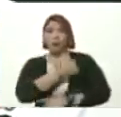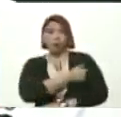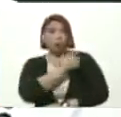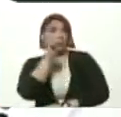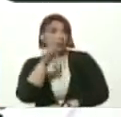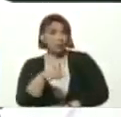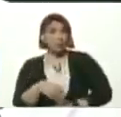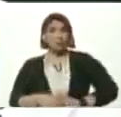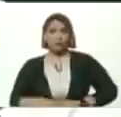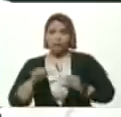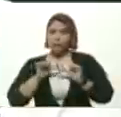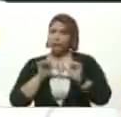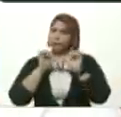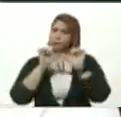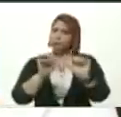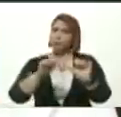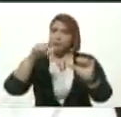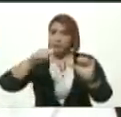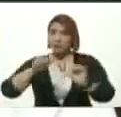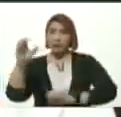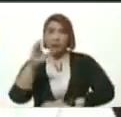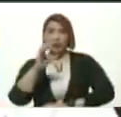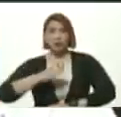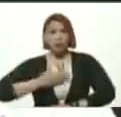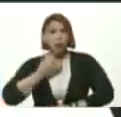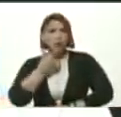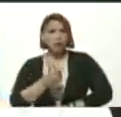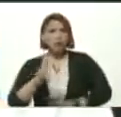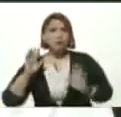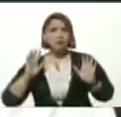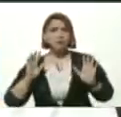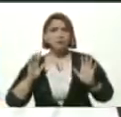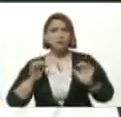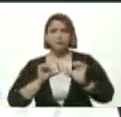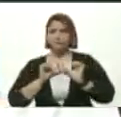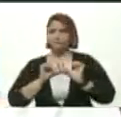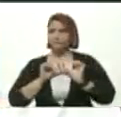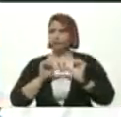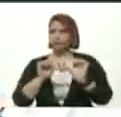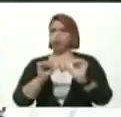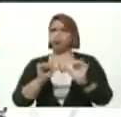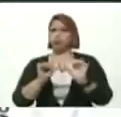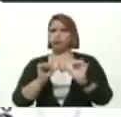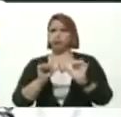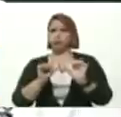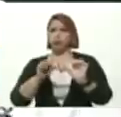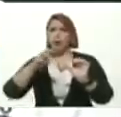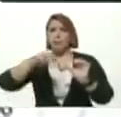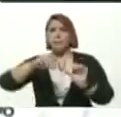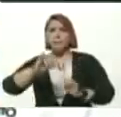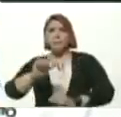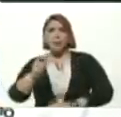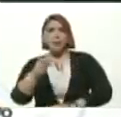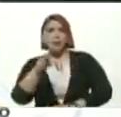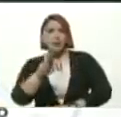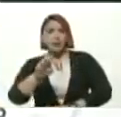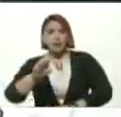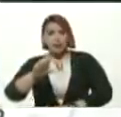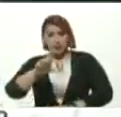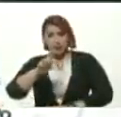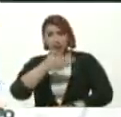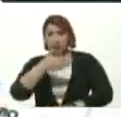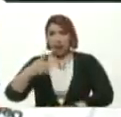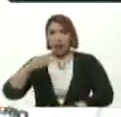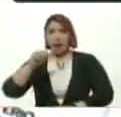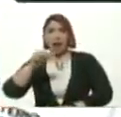La vacuna permanente Aquí en Caracas Le puedo decir Que está fijo En la Miguel Antonio Cara Todos los miércoles Y todos los viernes En